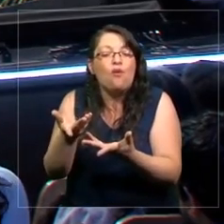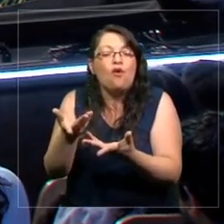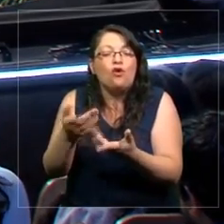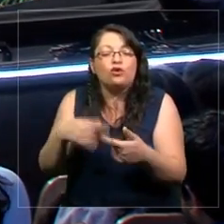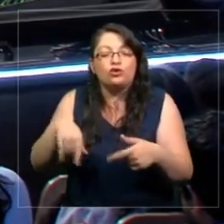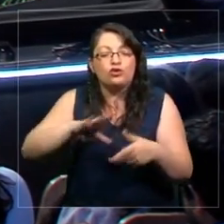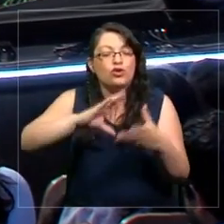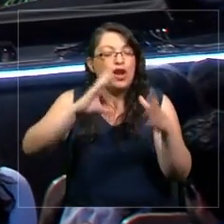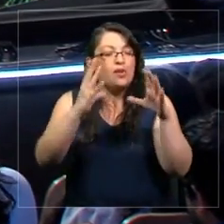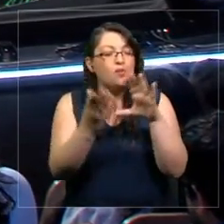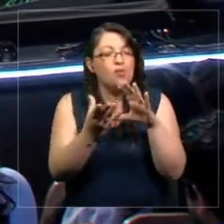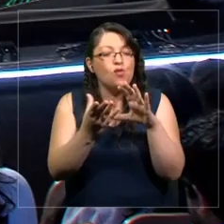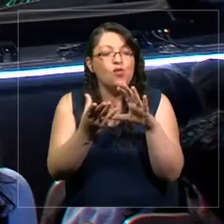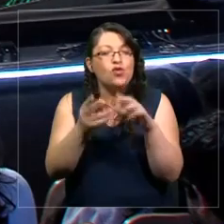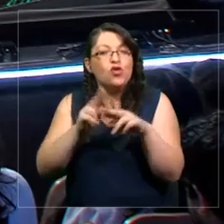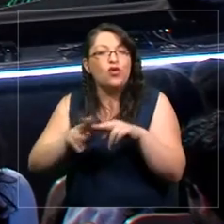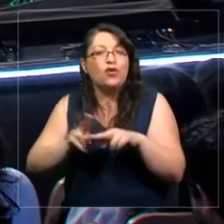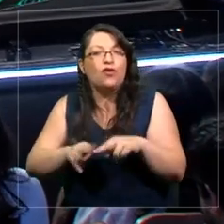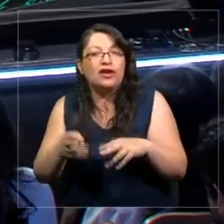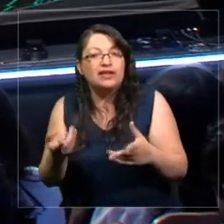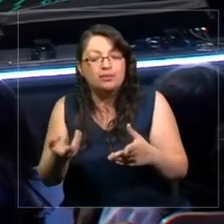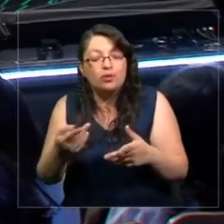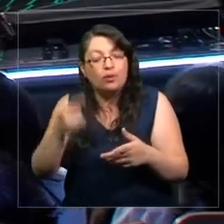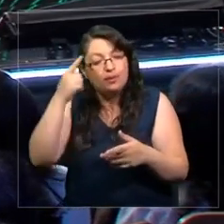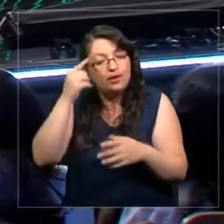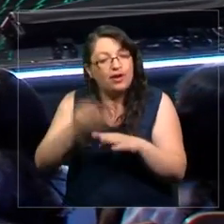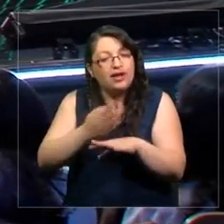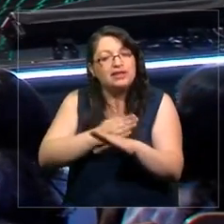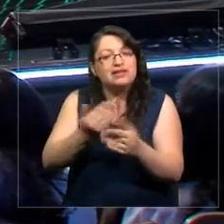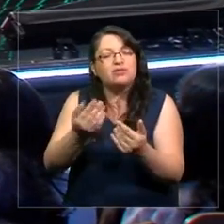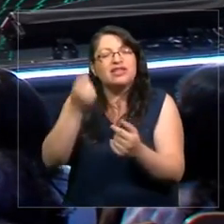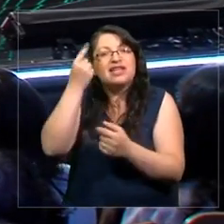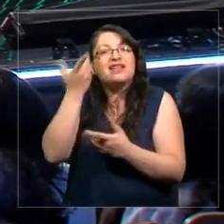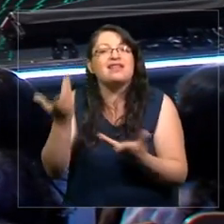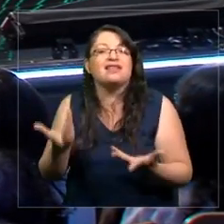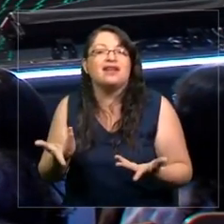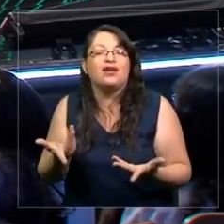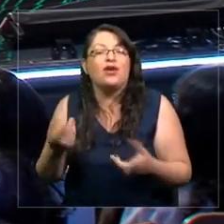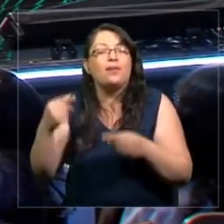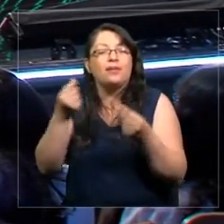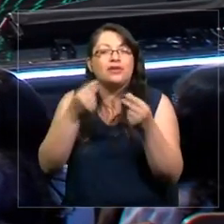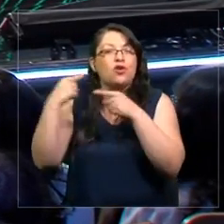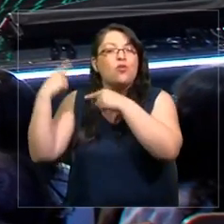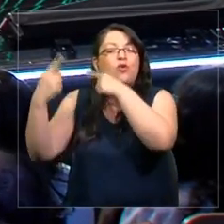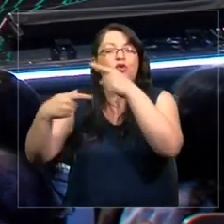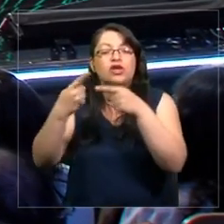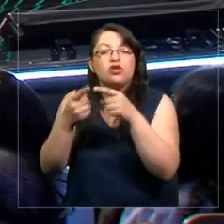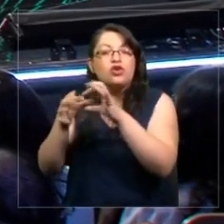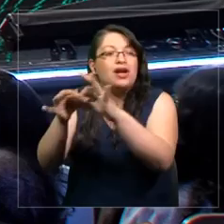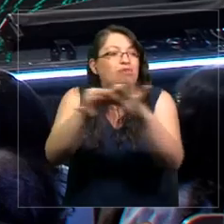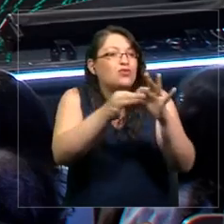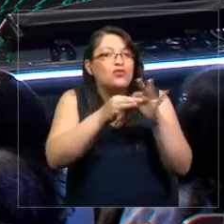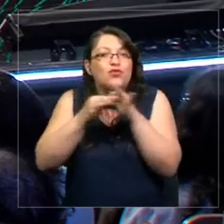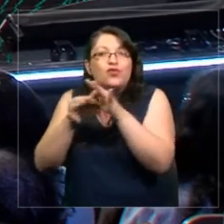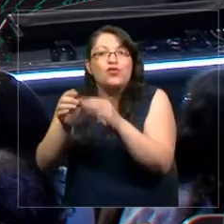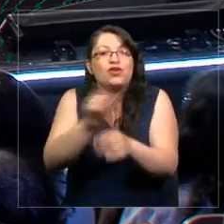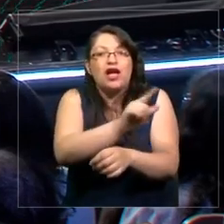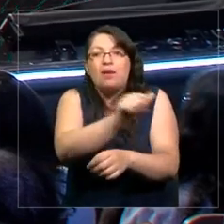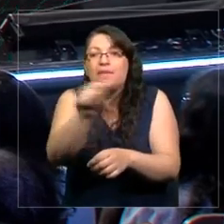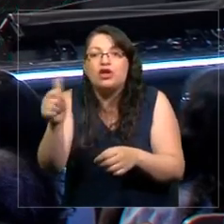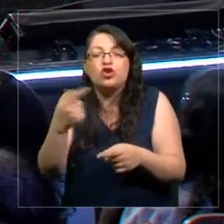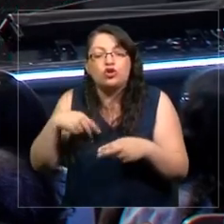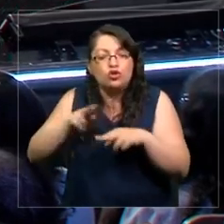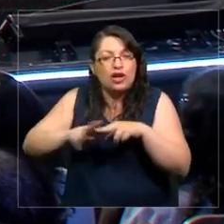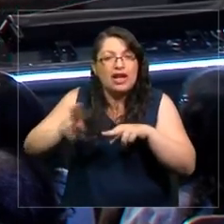un mundo que se tiene que entender de cierta manera, una historia común, ¿cierto? Una historia común que se construye, se selecciona, se